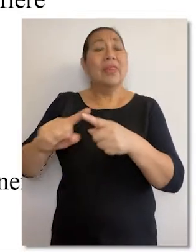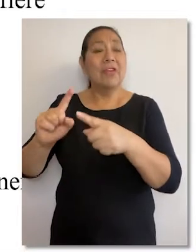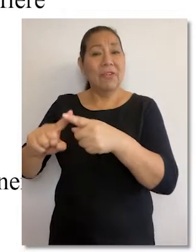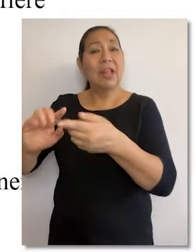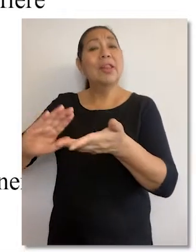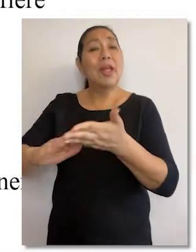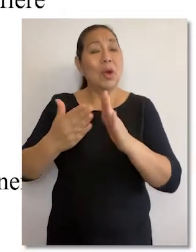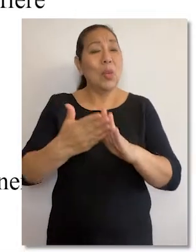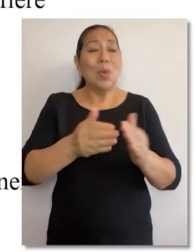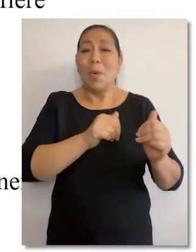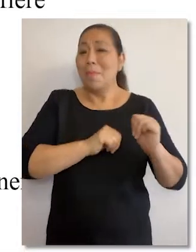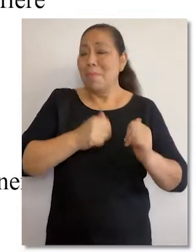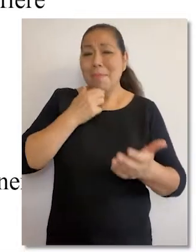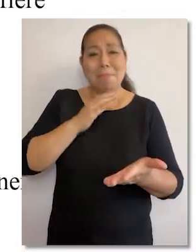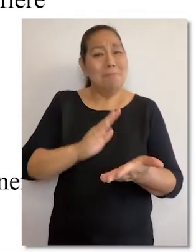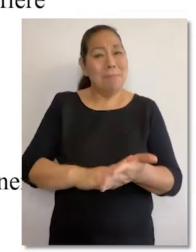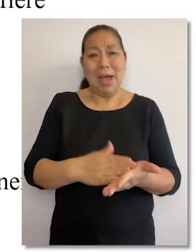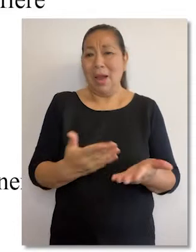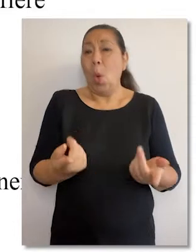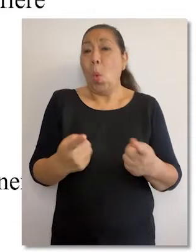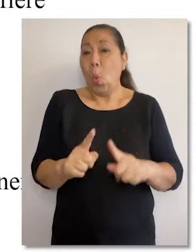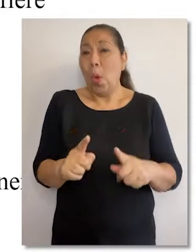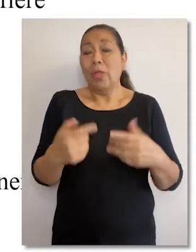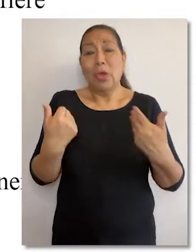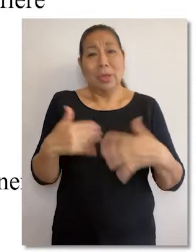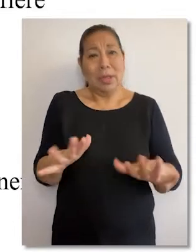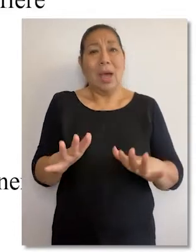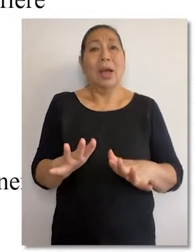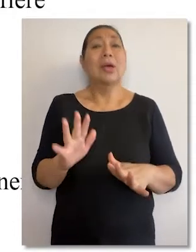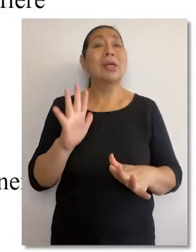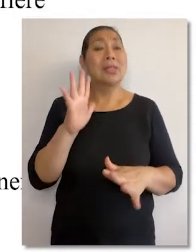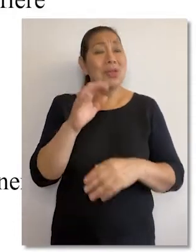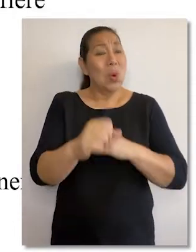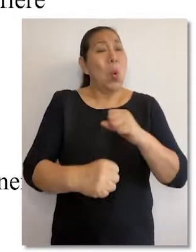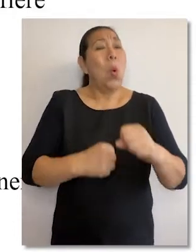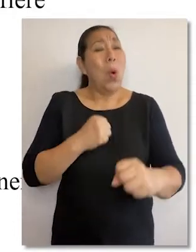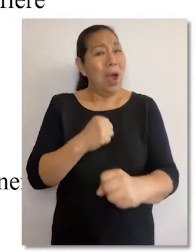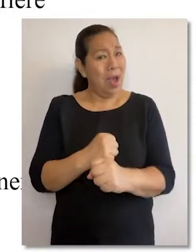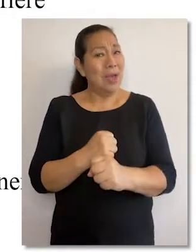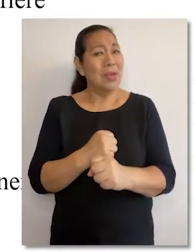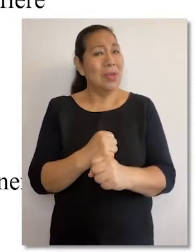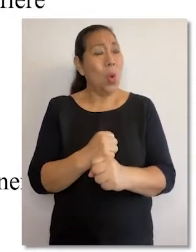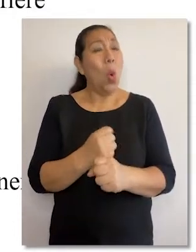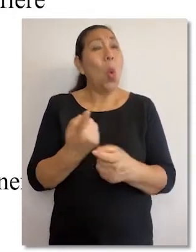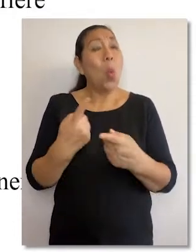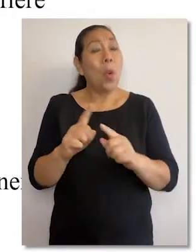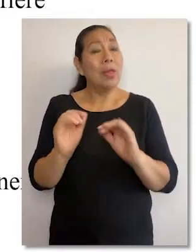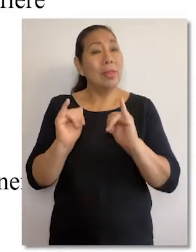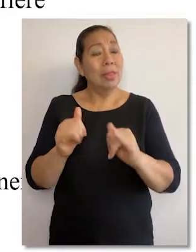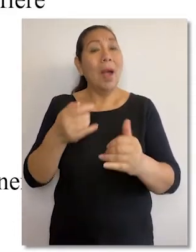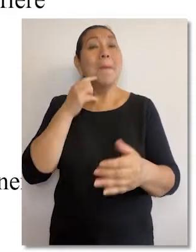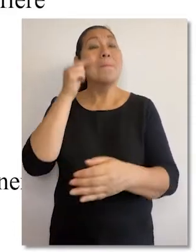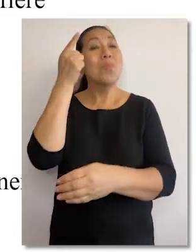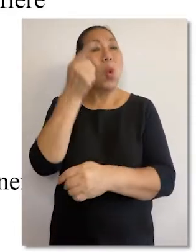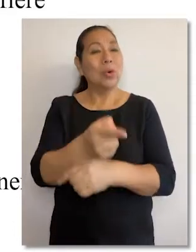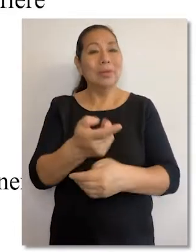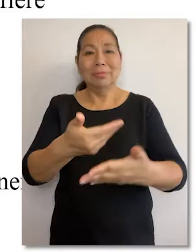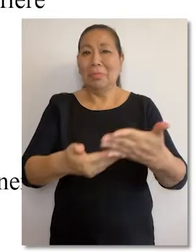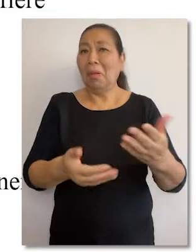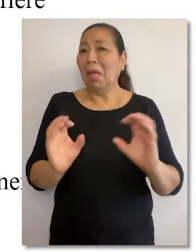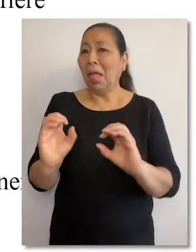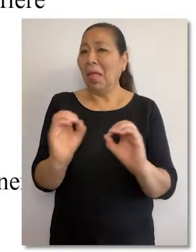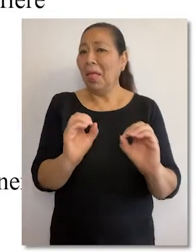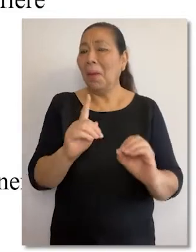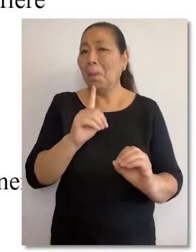a los miembros de las comunidades afectadas, sobre todo cuando ya han transcurrido más de cinco años desde la interposición de la